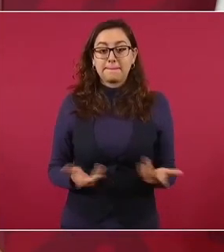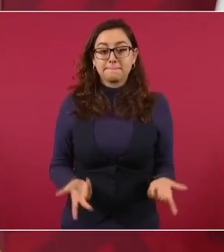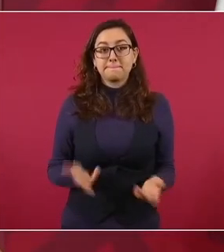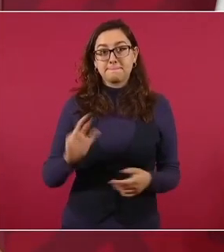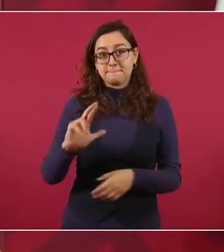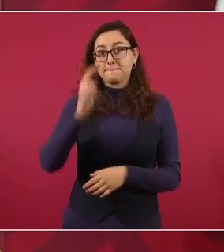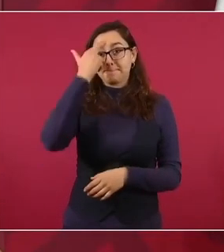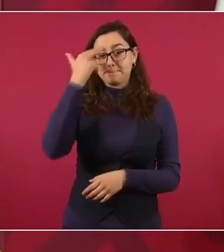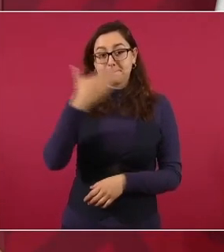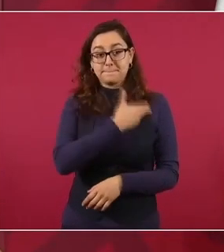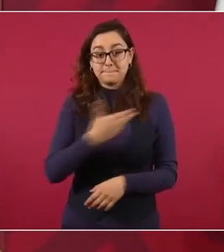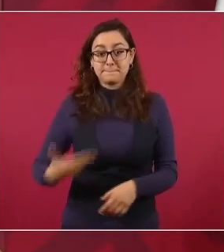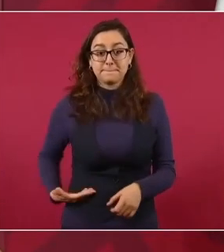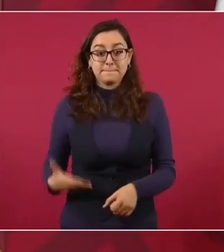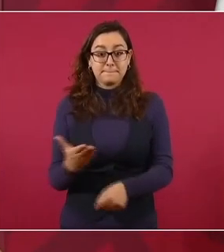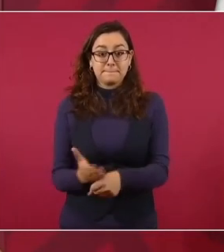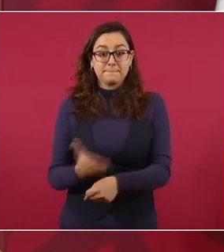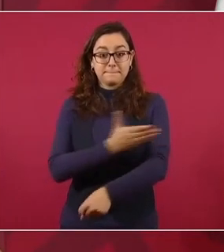Madero,